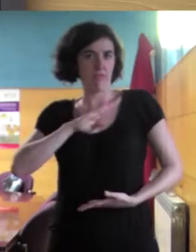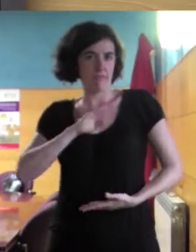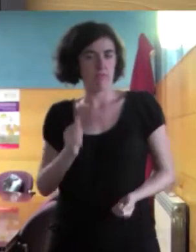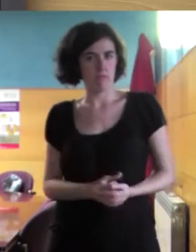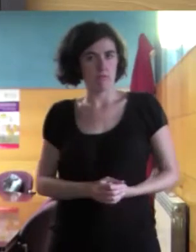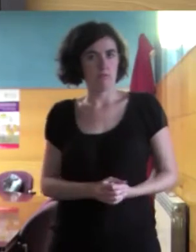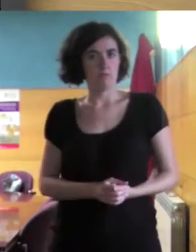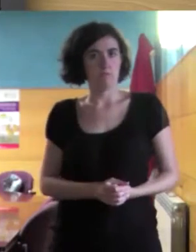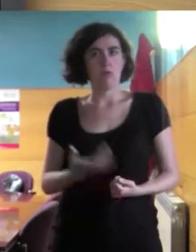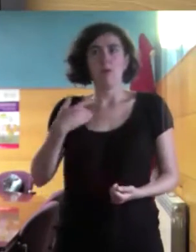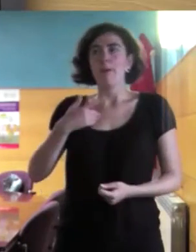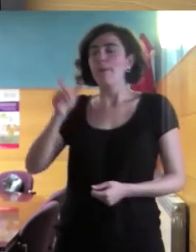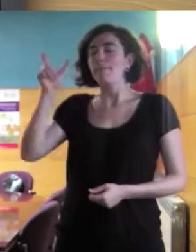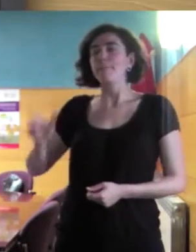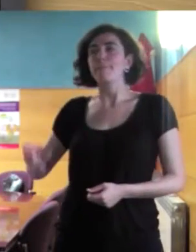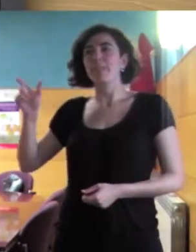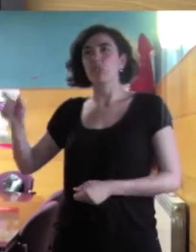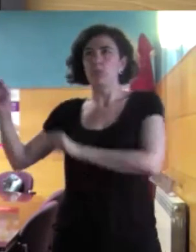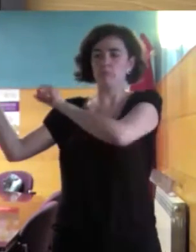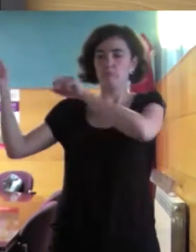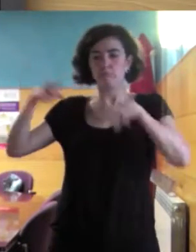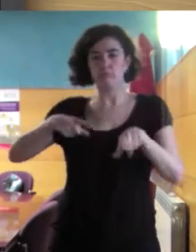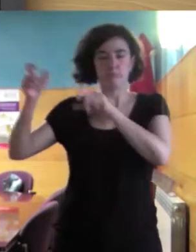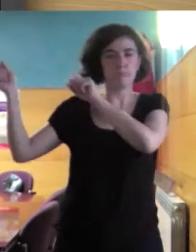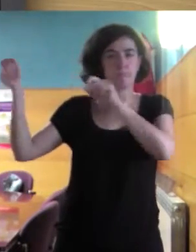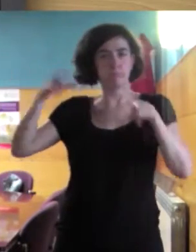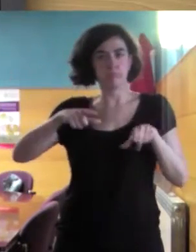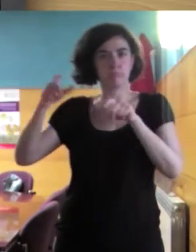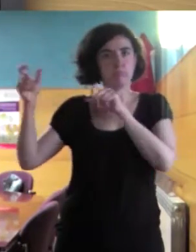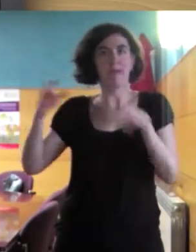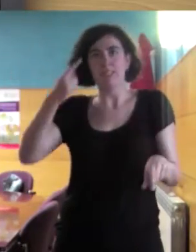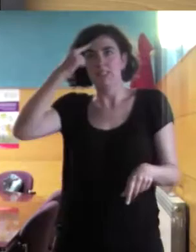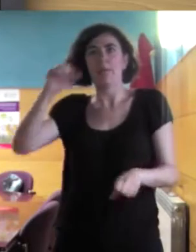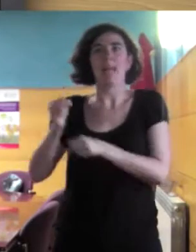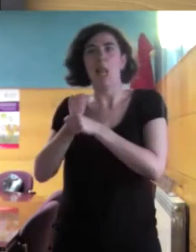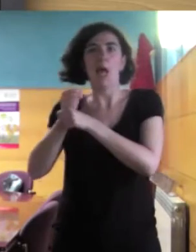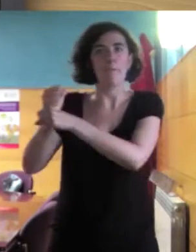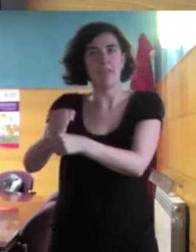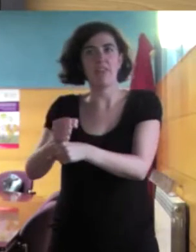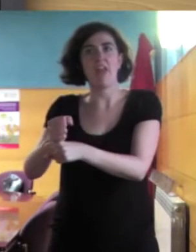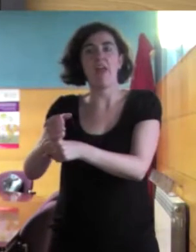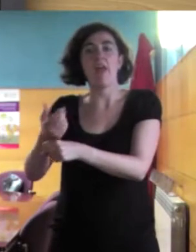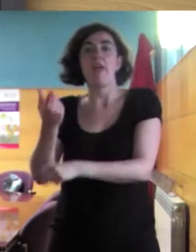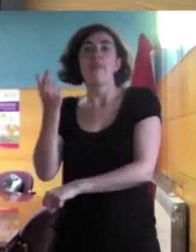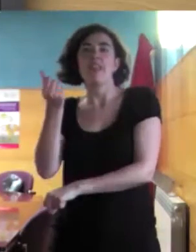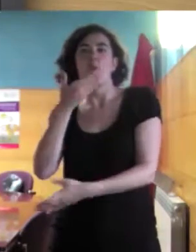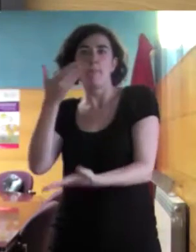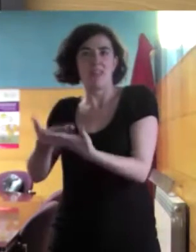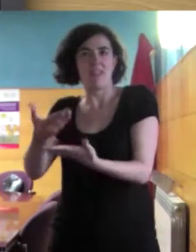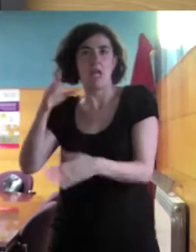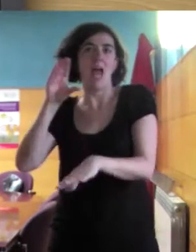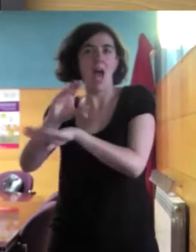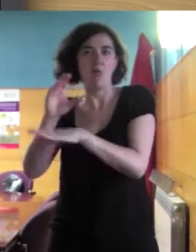solamente las personas que vienen saben ir a la ANVIDE y pedir un poco de ayuda, ir allí, no, que también